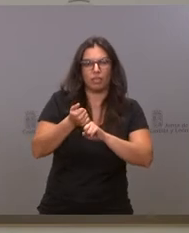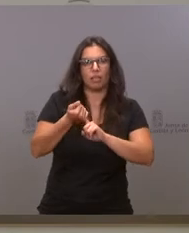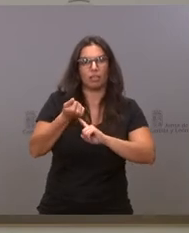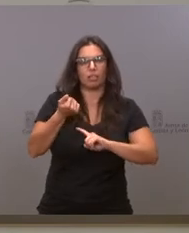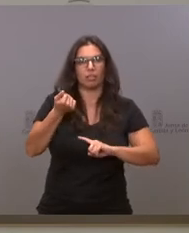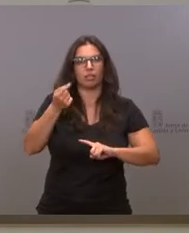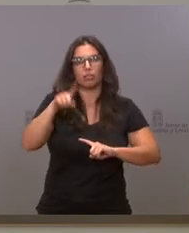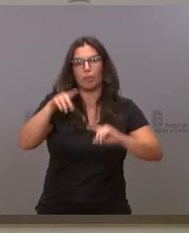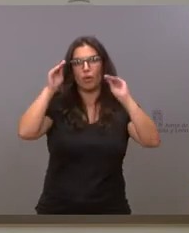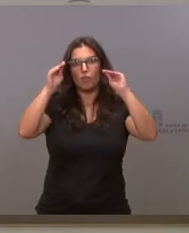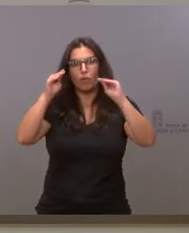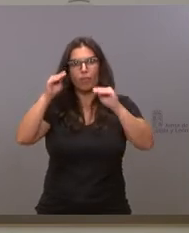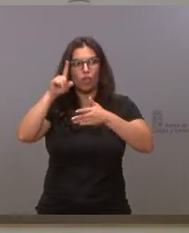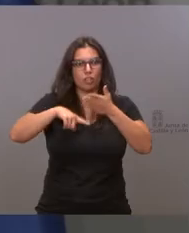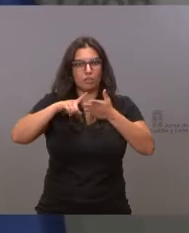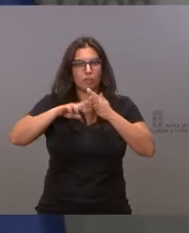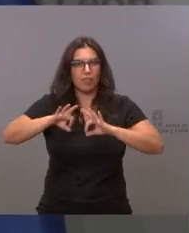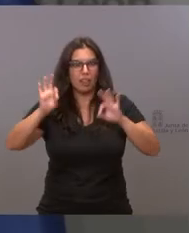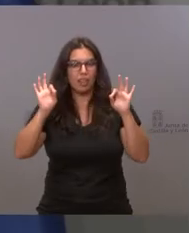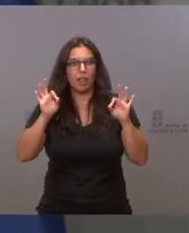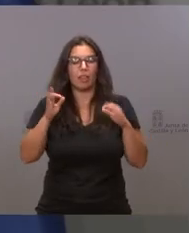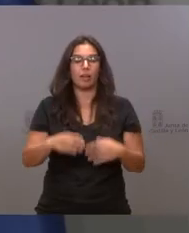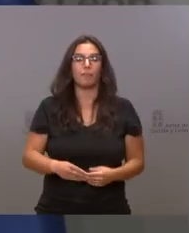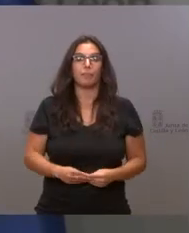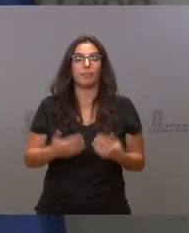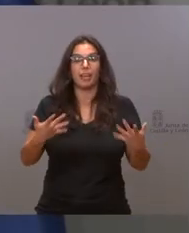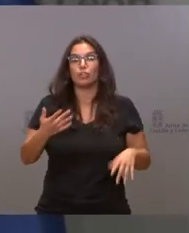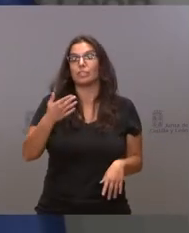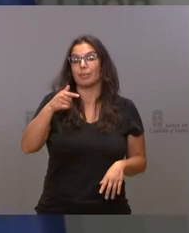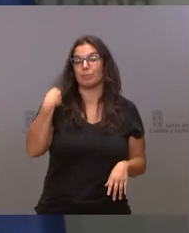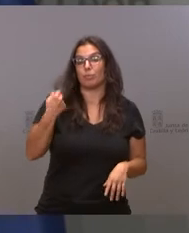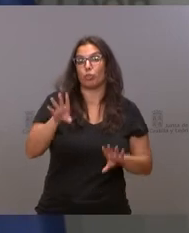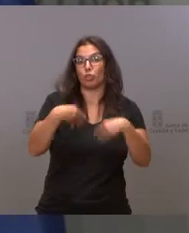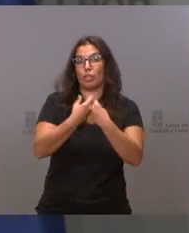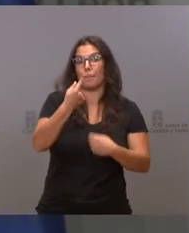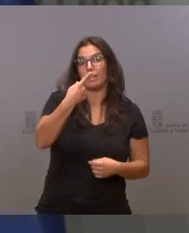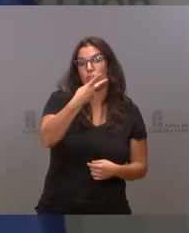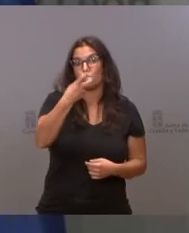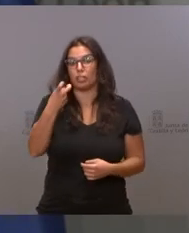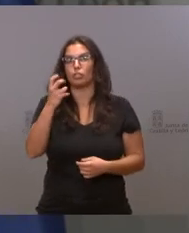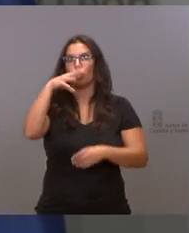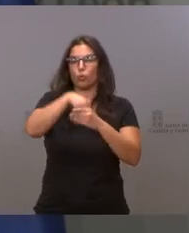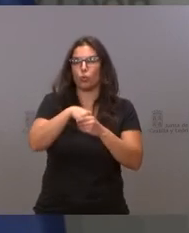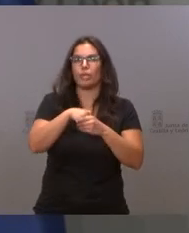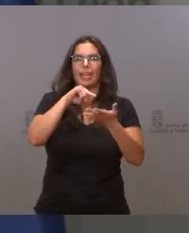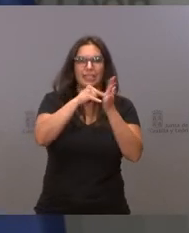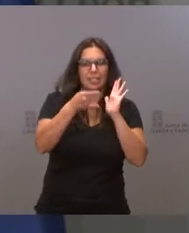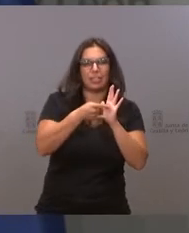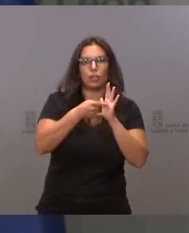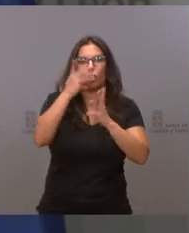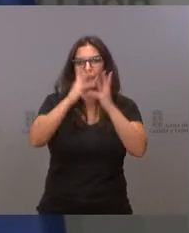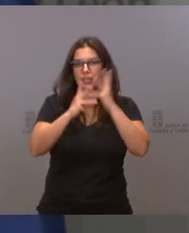especializada vía MIR? Bueno, es que entre esos profesionales hay técnicos, administrativos, enfermeras